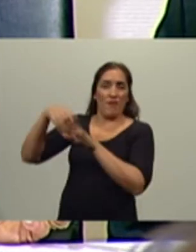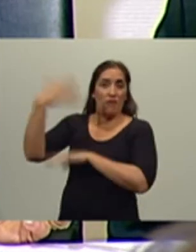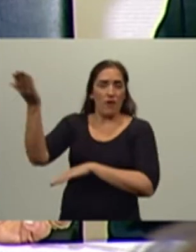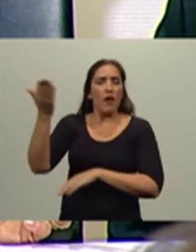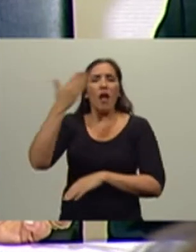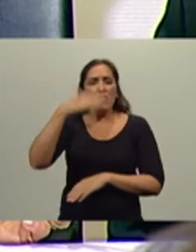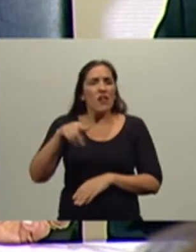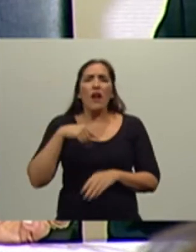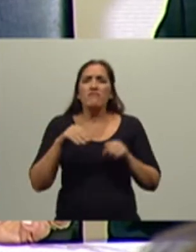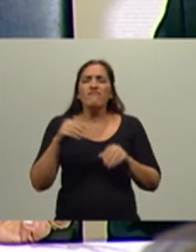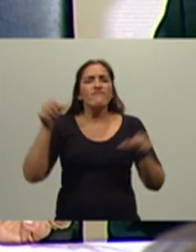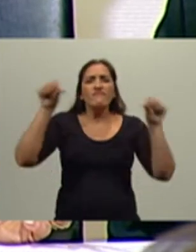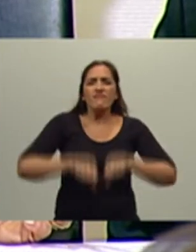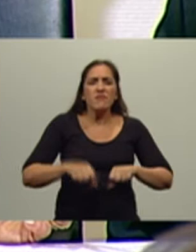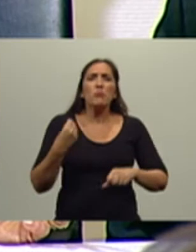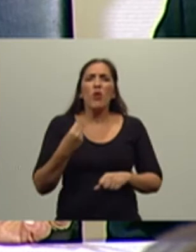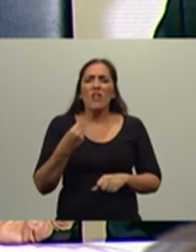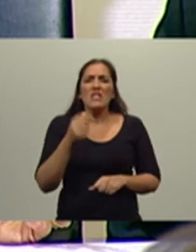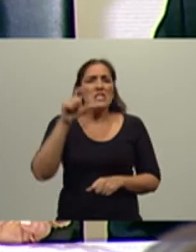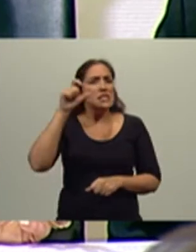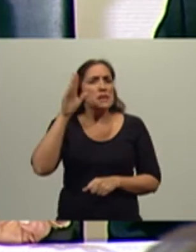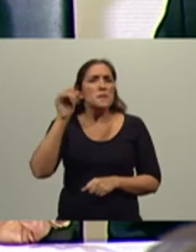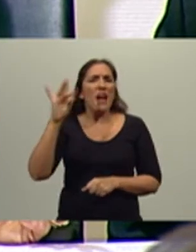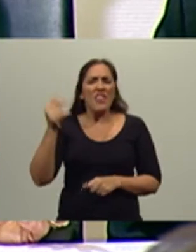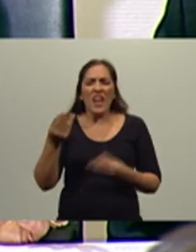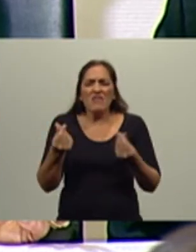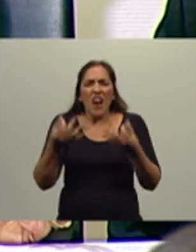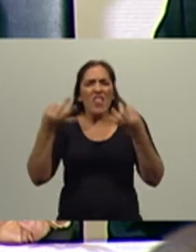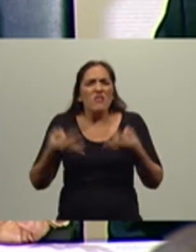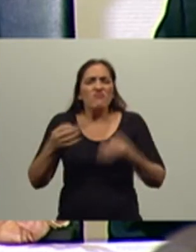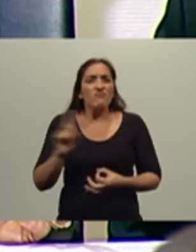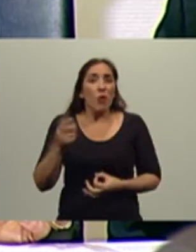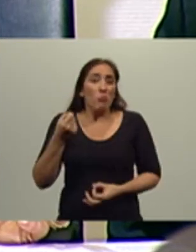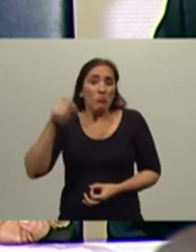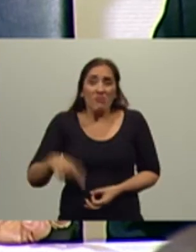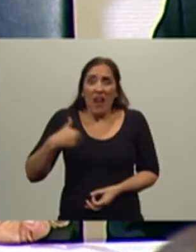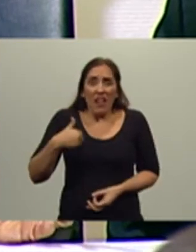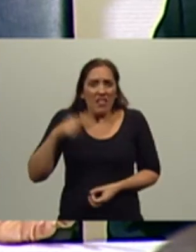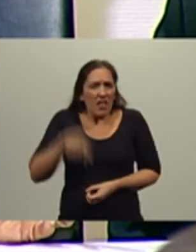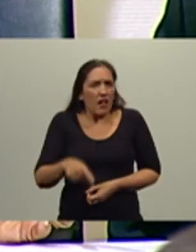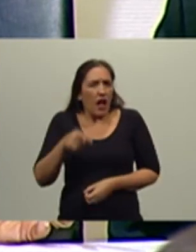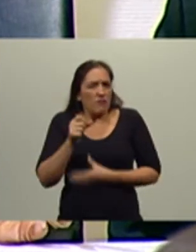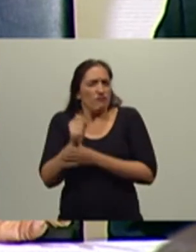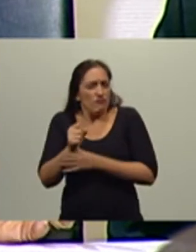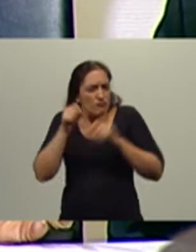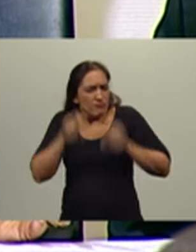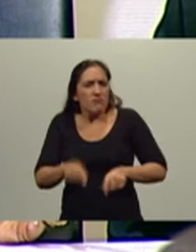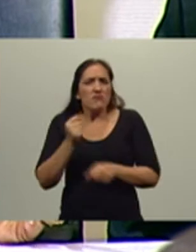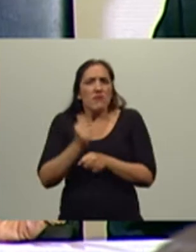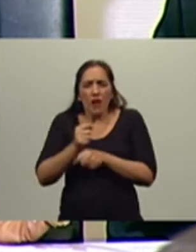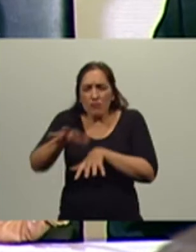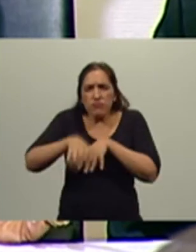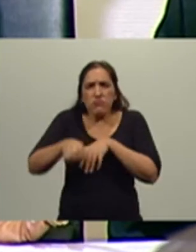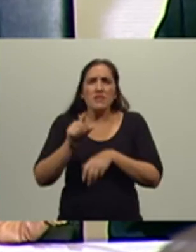muy mal resultado por la calidad de la cebada. Es que la Argentina no es un país de cebada, es un país triguero,